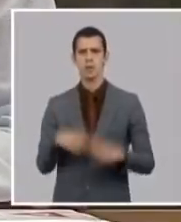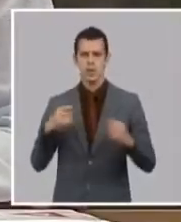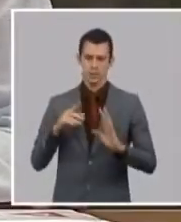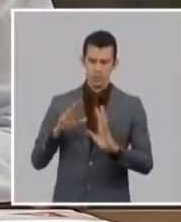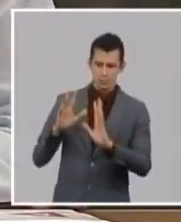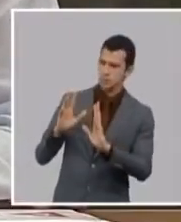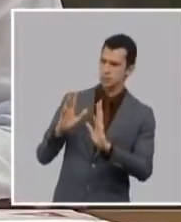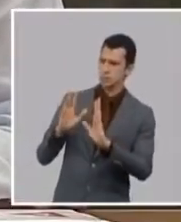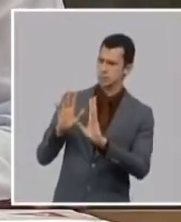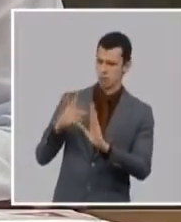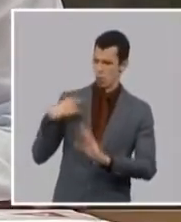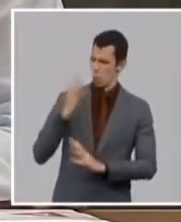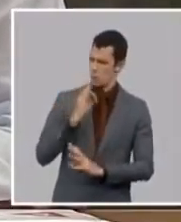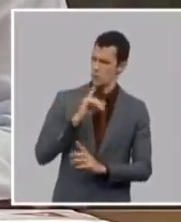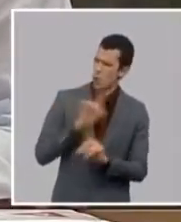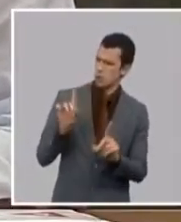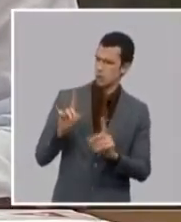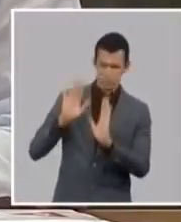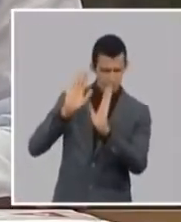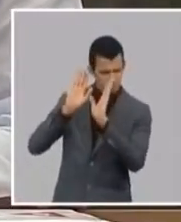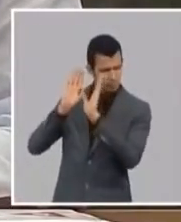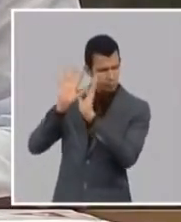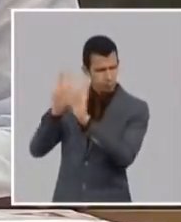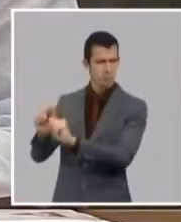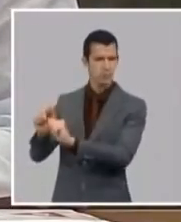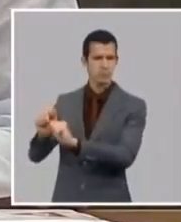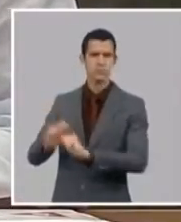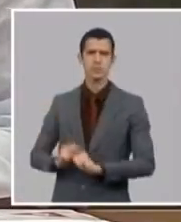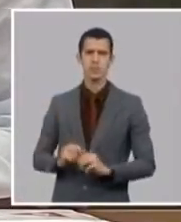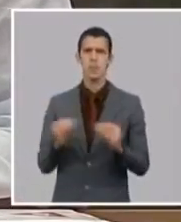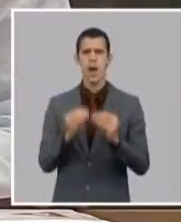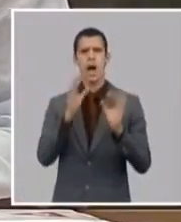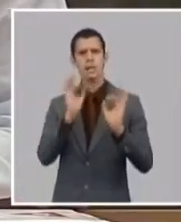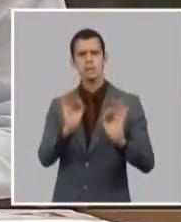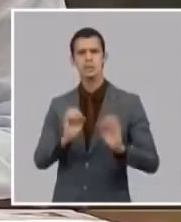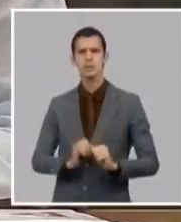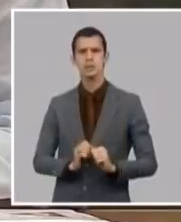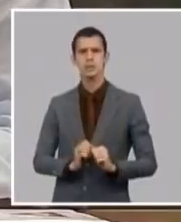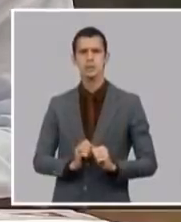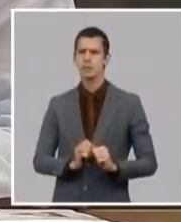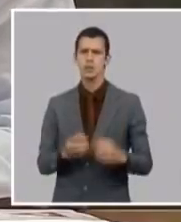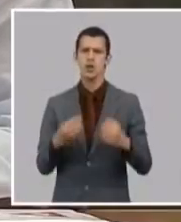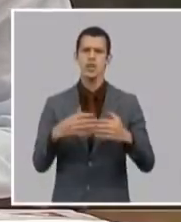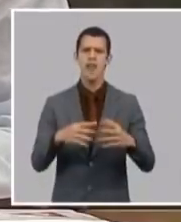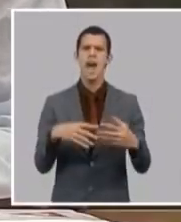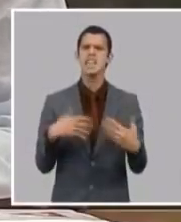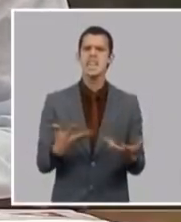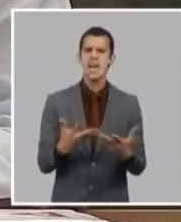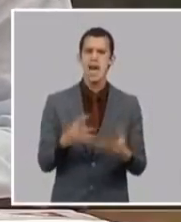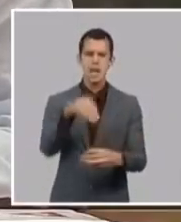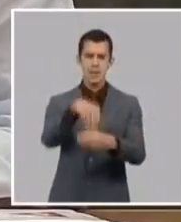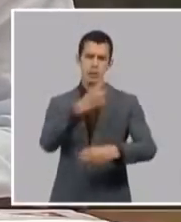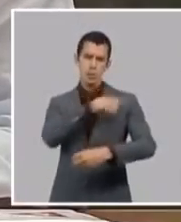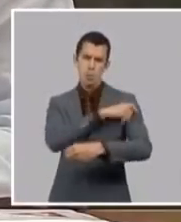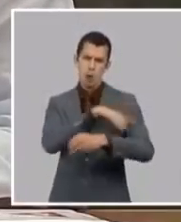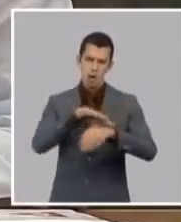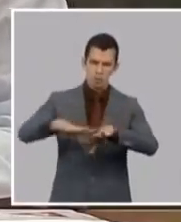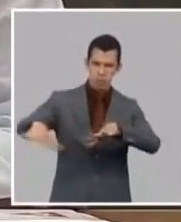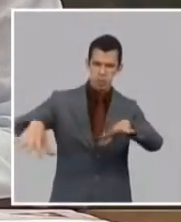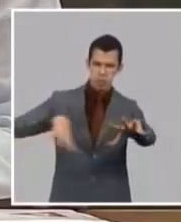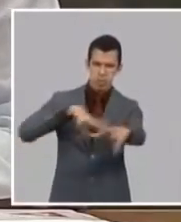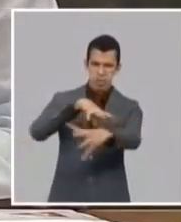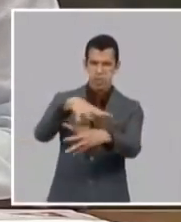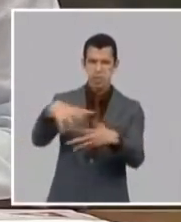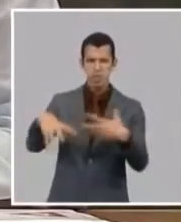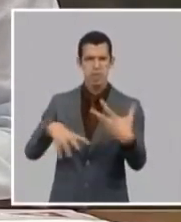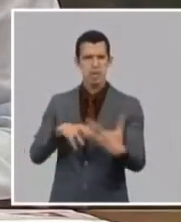entrega es un alma de cariño y es un alma de amor no permitir que nos desunan que nos fracturen los